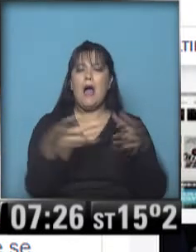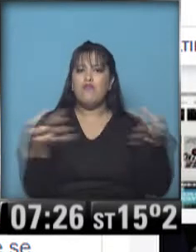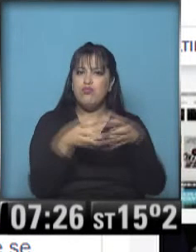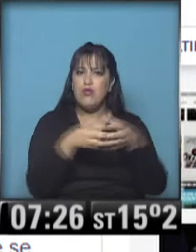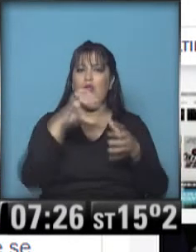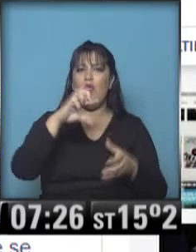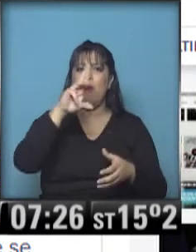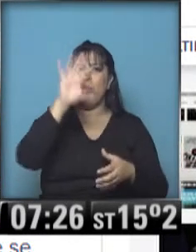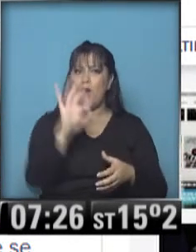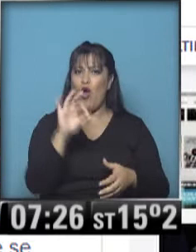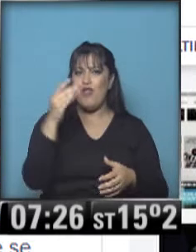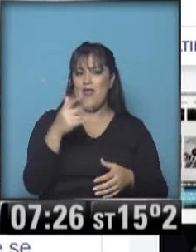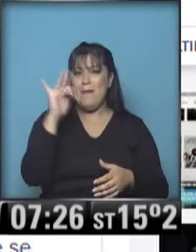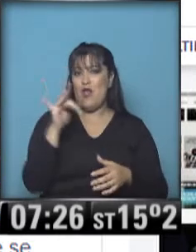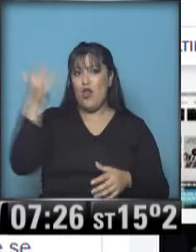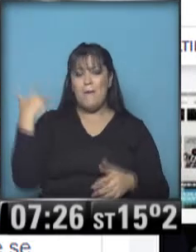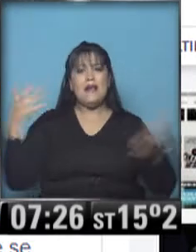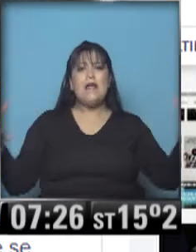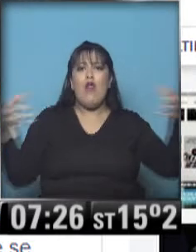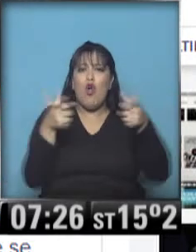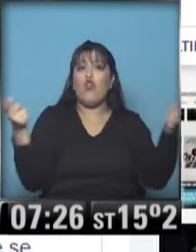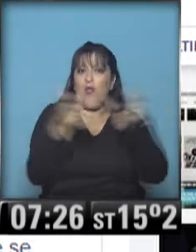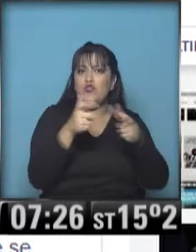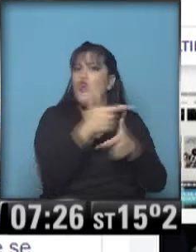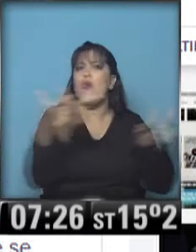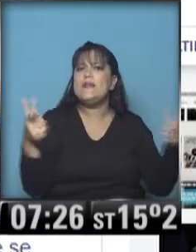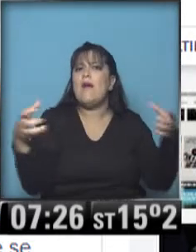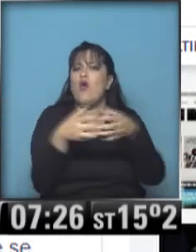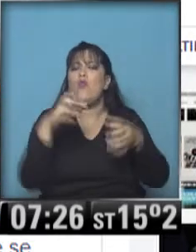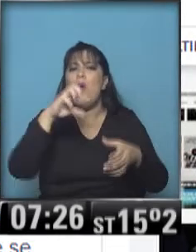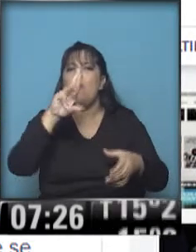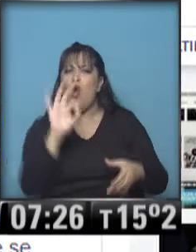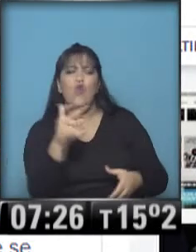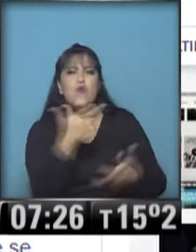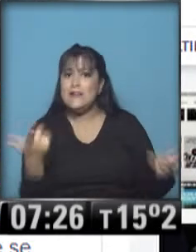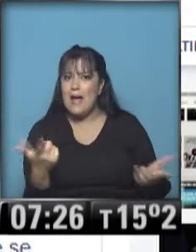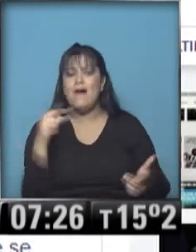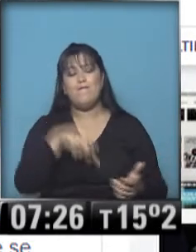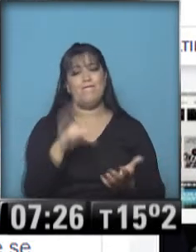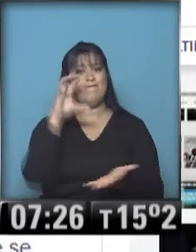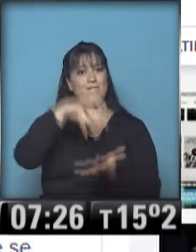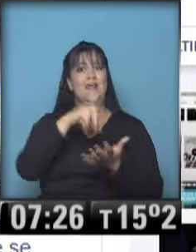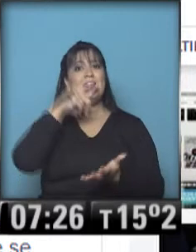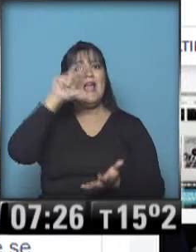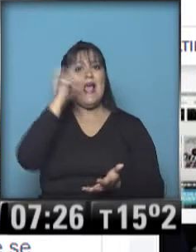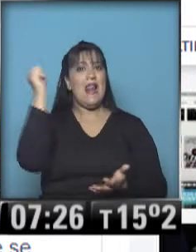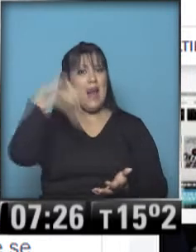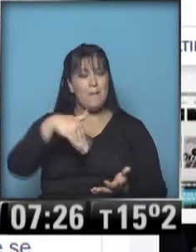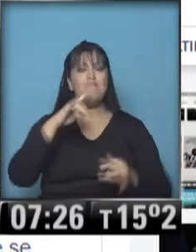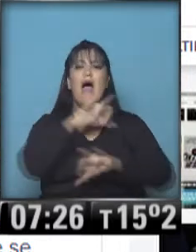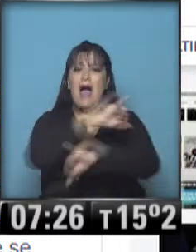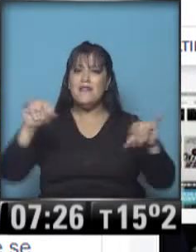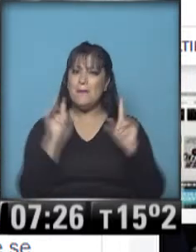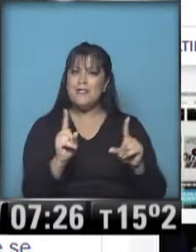la sesión del miércoles pasado en la reunión de esa comisión. Esta es la noticia destacada por la agencia Telam, asegura que el pedido que se